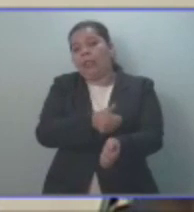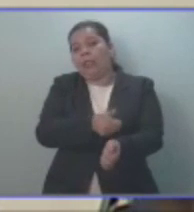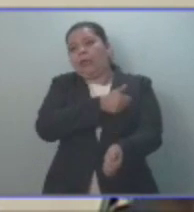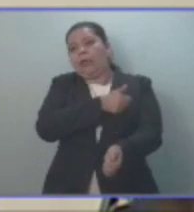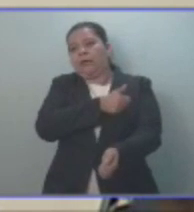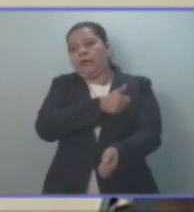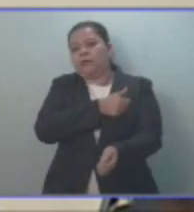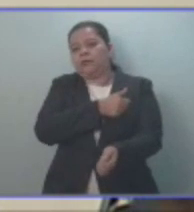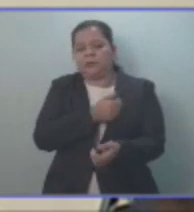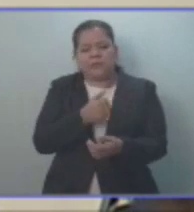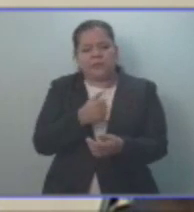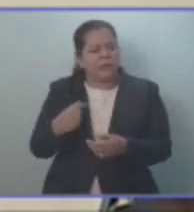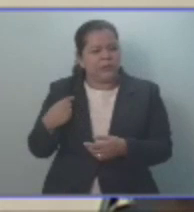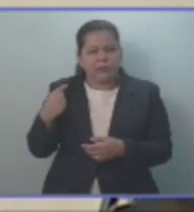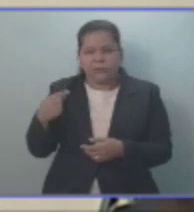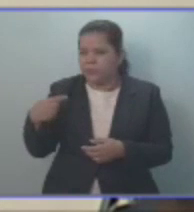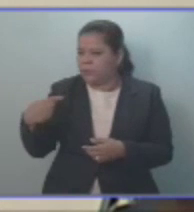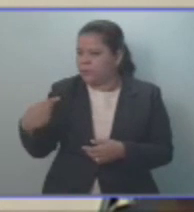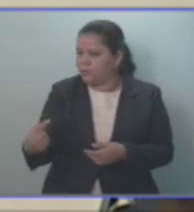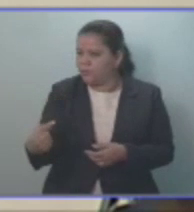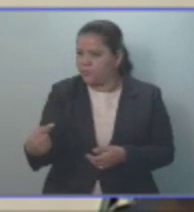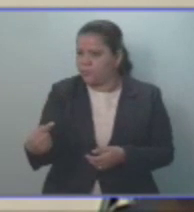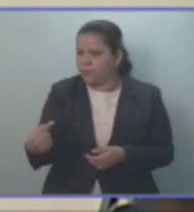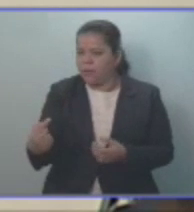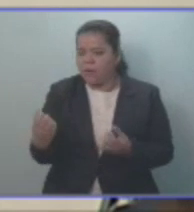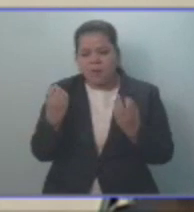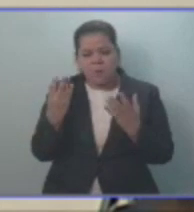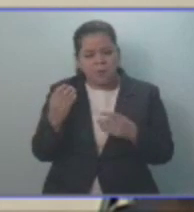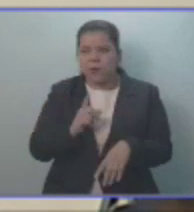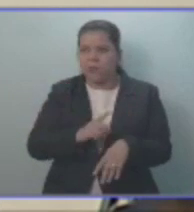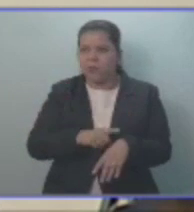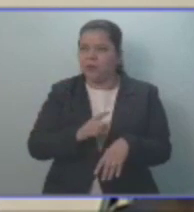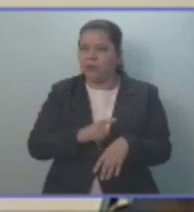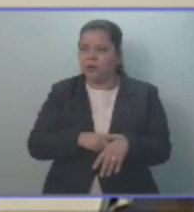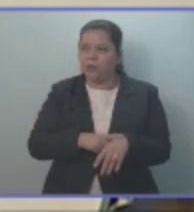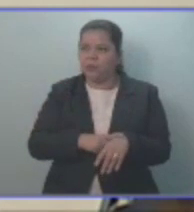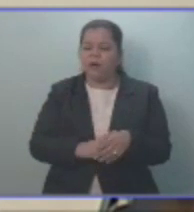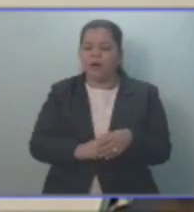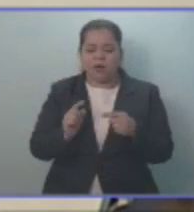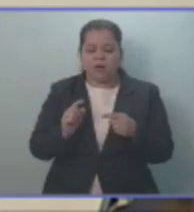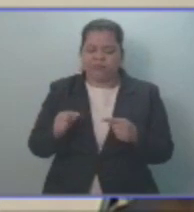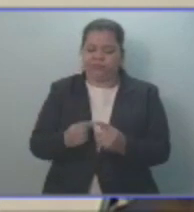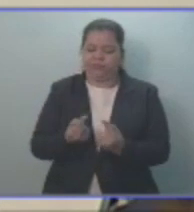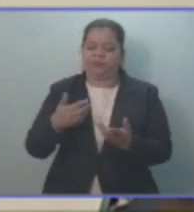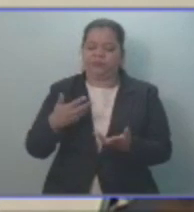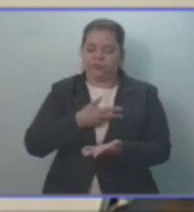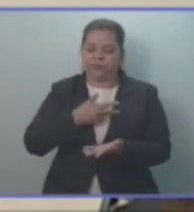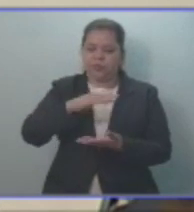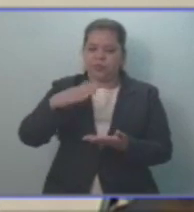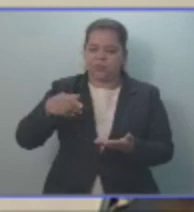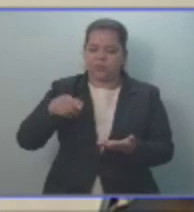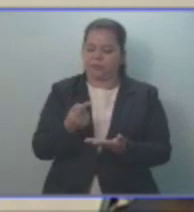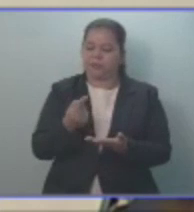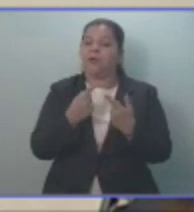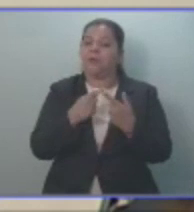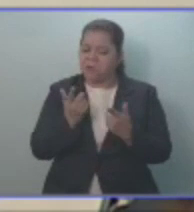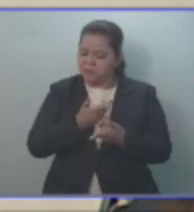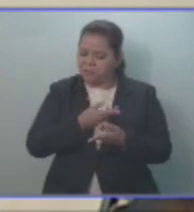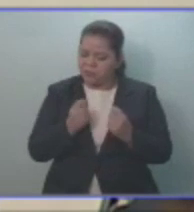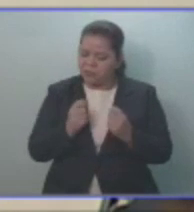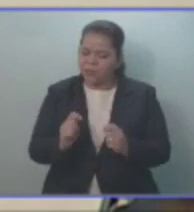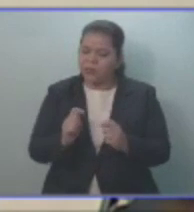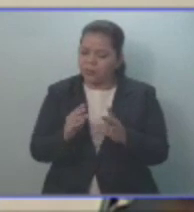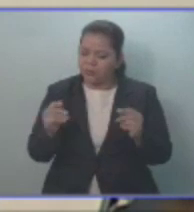ha actuado contra nuestro pueblo pero que estamos tratando de